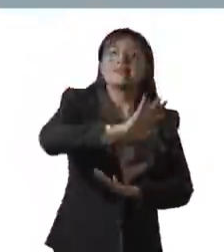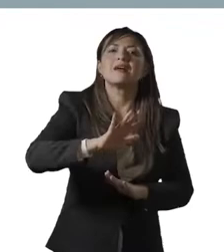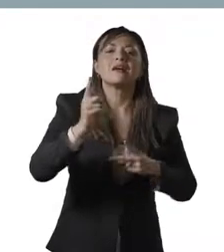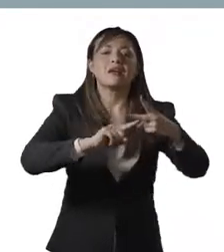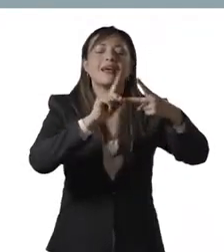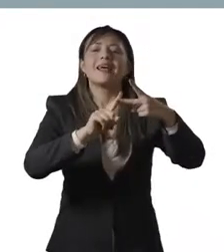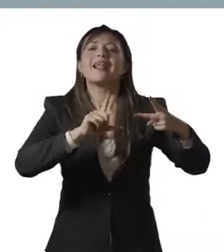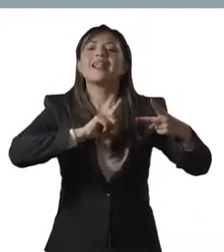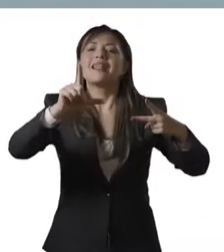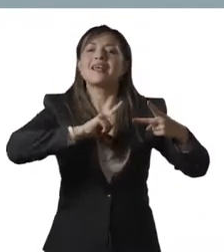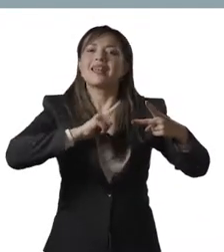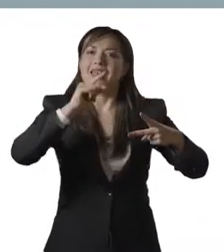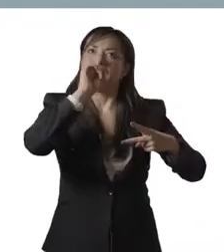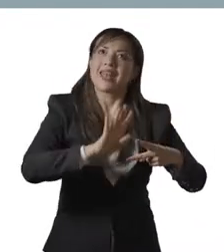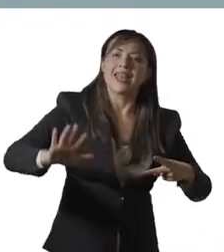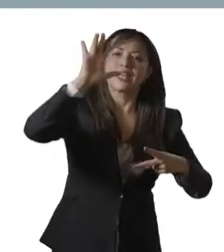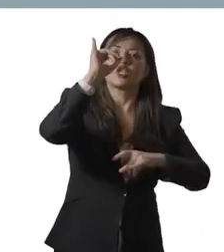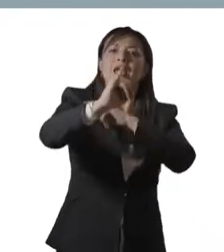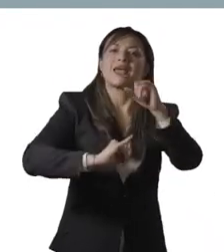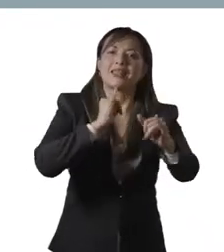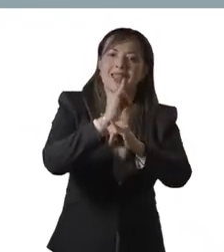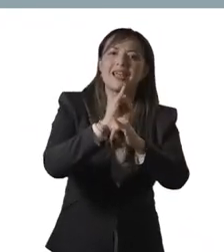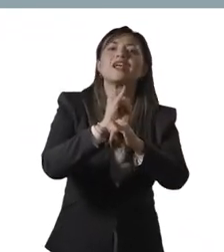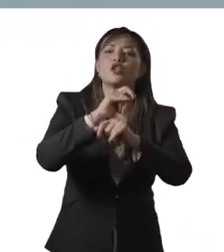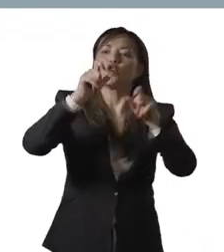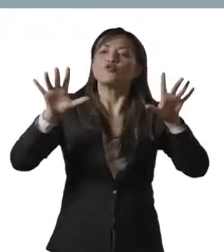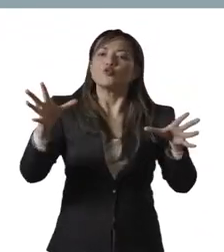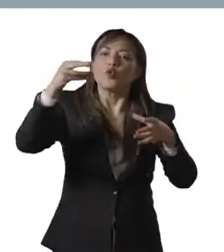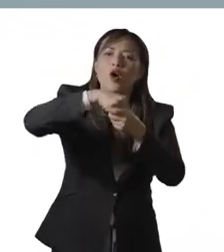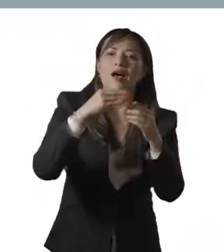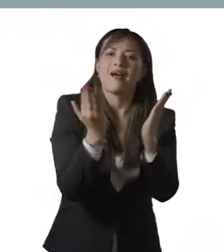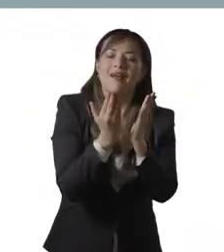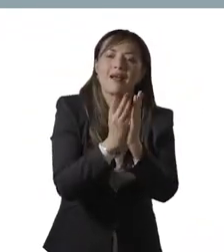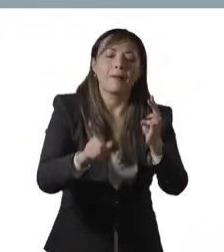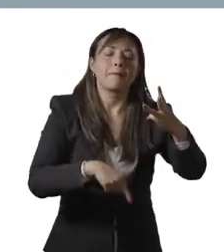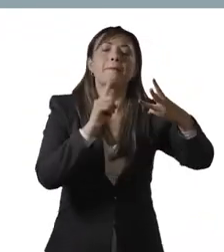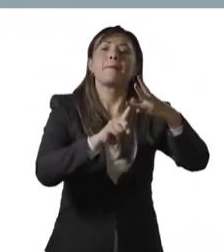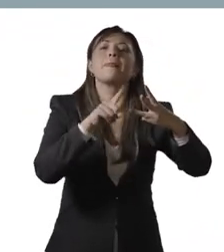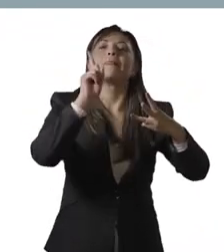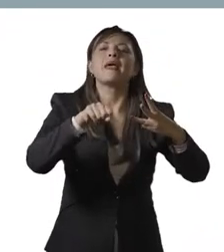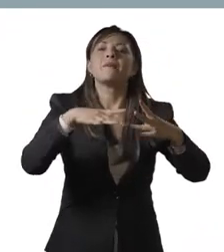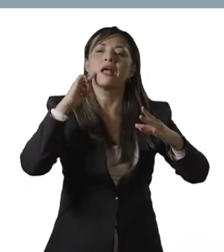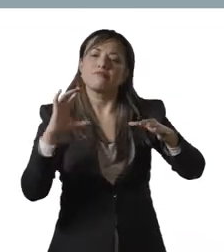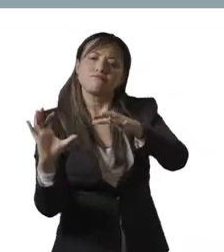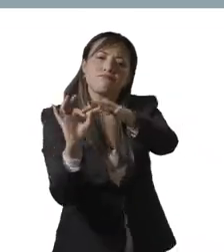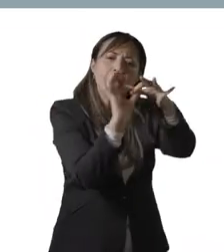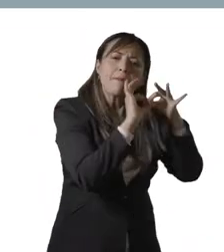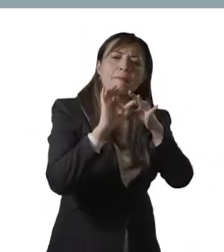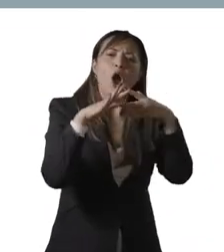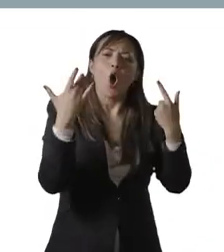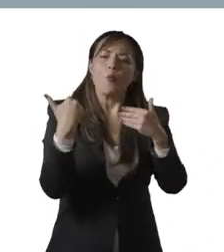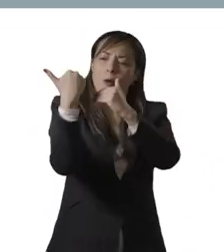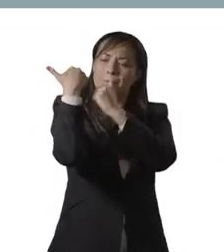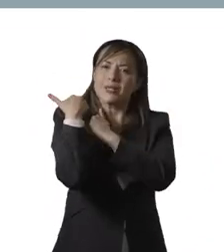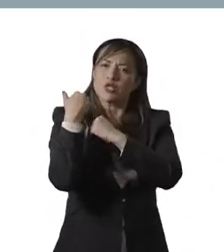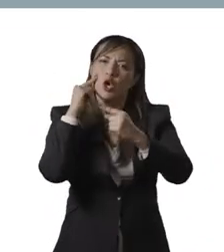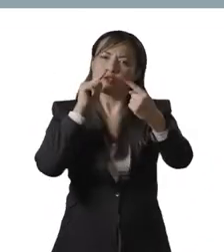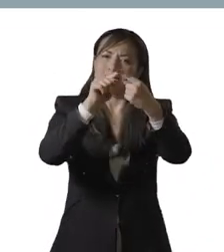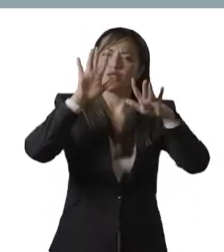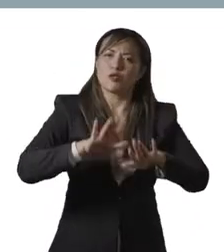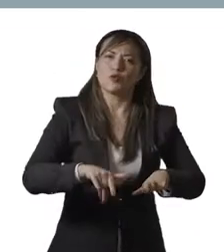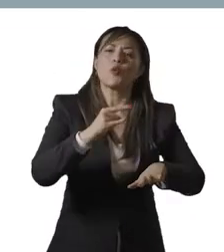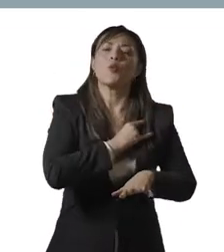la paz en las regiones, liderazgo nacional e internacional de nuestra comunidad académica, armonización de las funciones